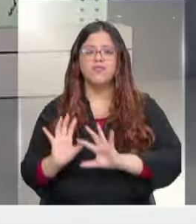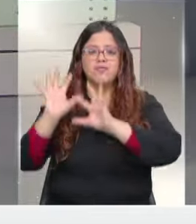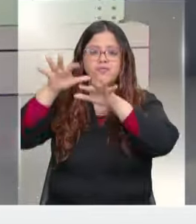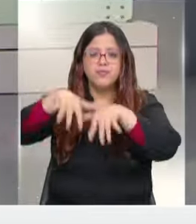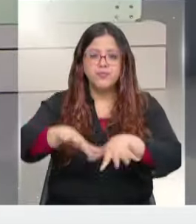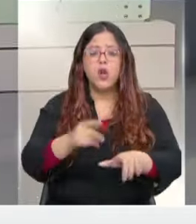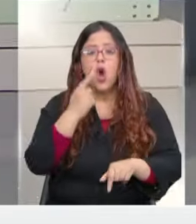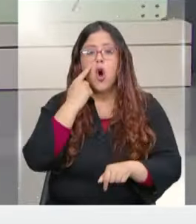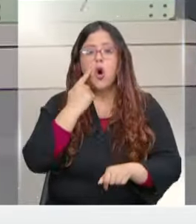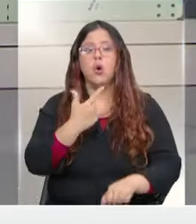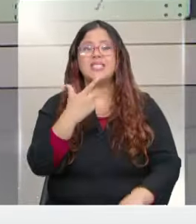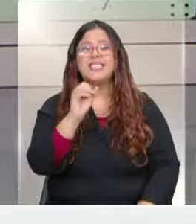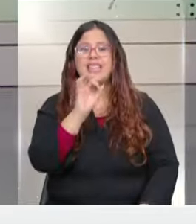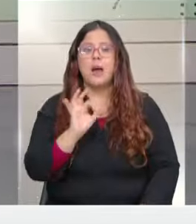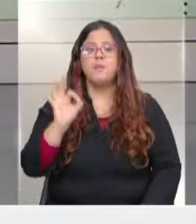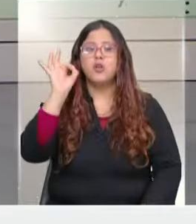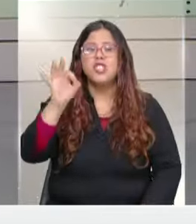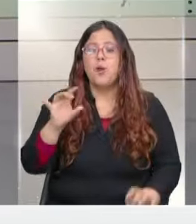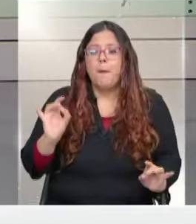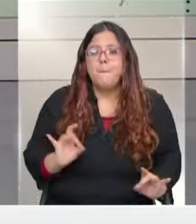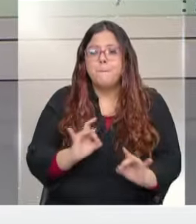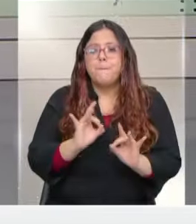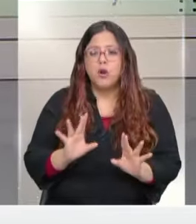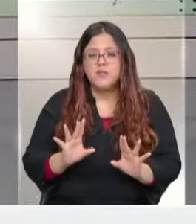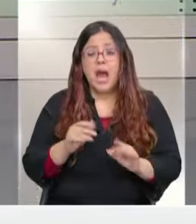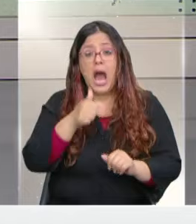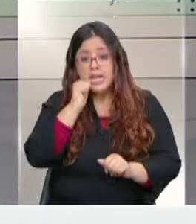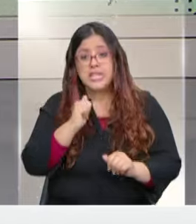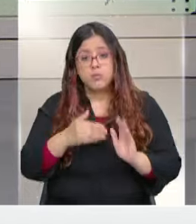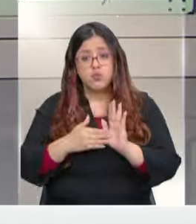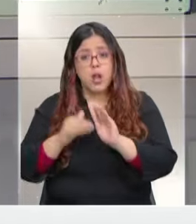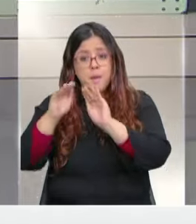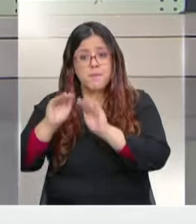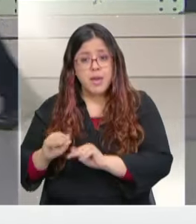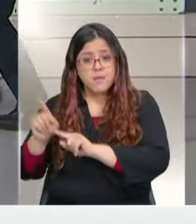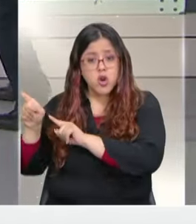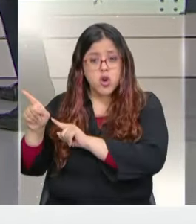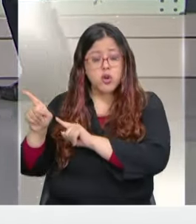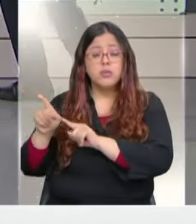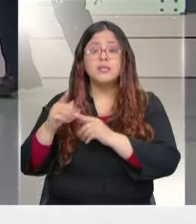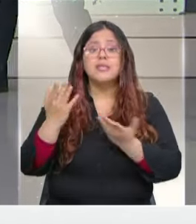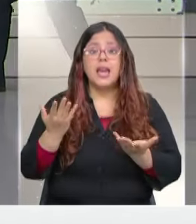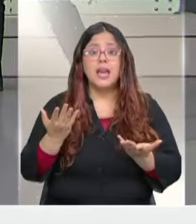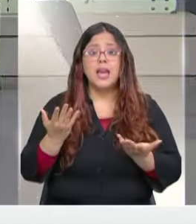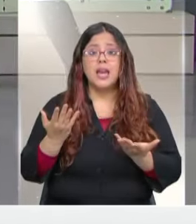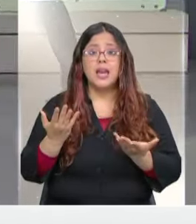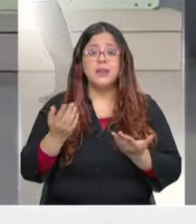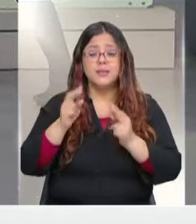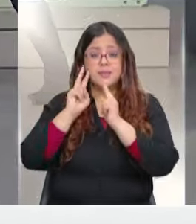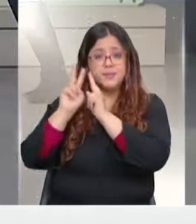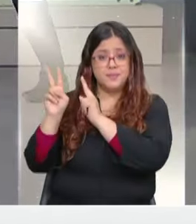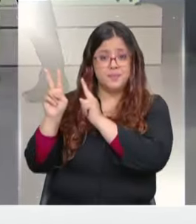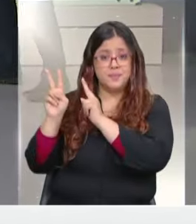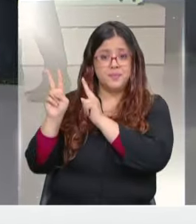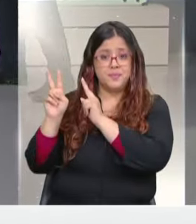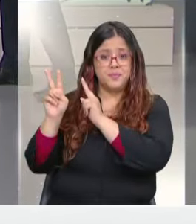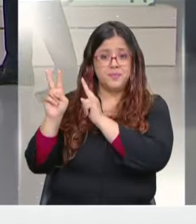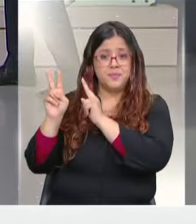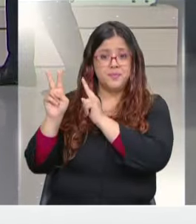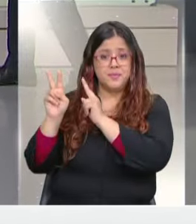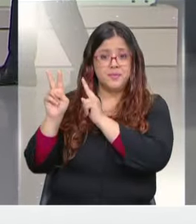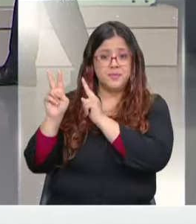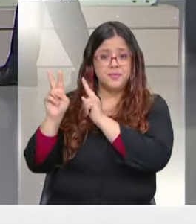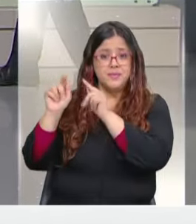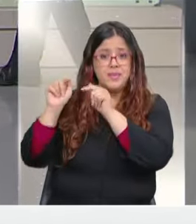Atentos, hay un 70% de probabilidades. Ayer mostrábamos este mismo gráfico. exacto. Y era de la mitad para acá. Ahora es